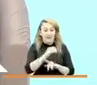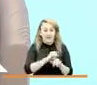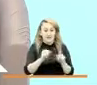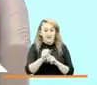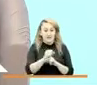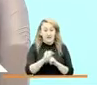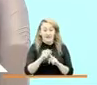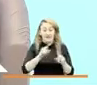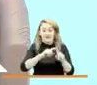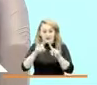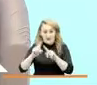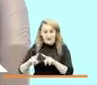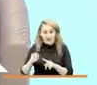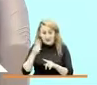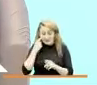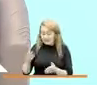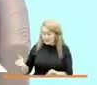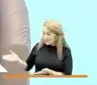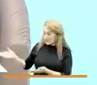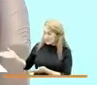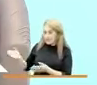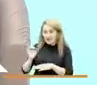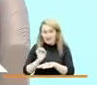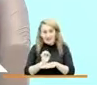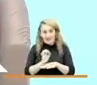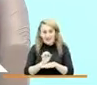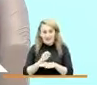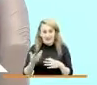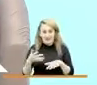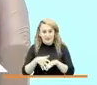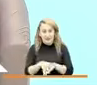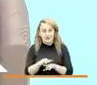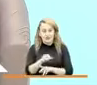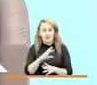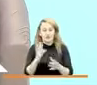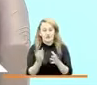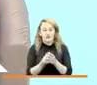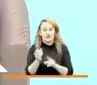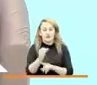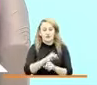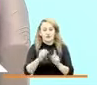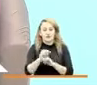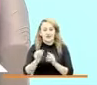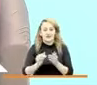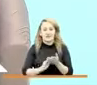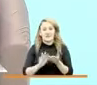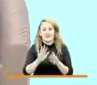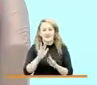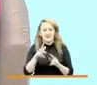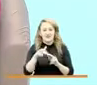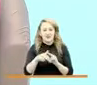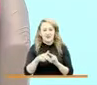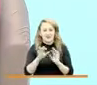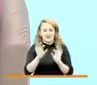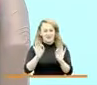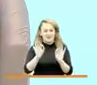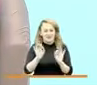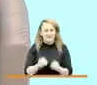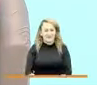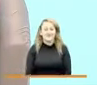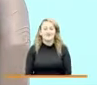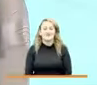las entidades del sector de la inclusión social y la reconciliación. Ya regresamos, los esperamos.